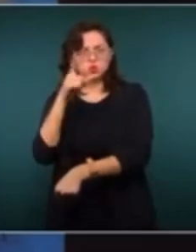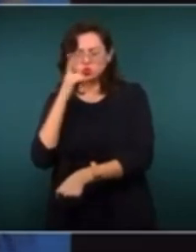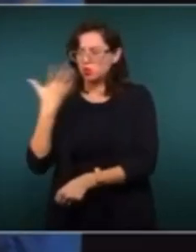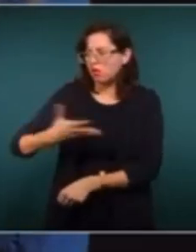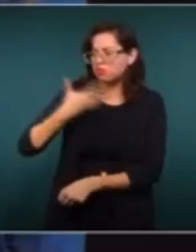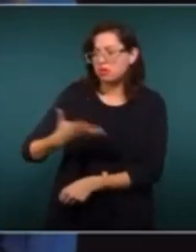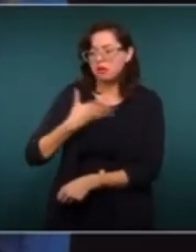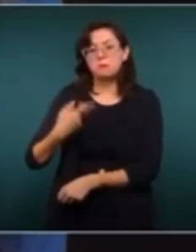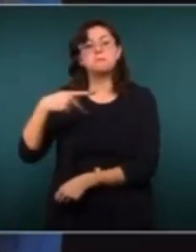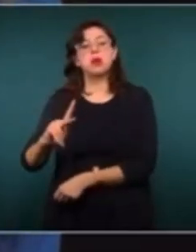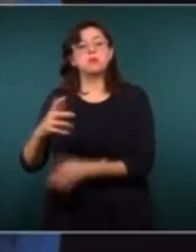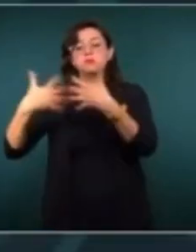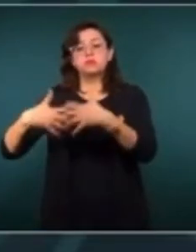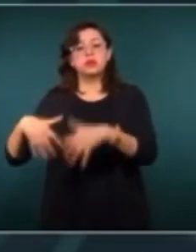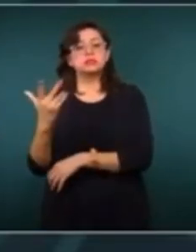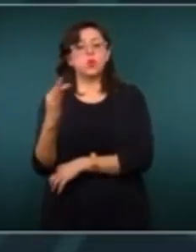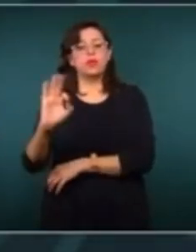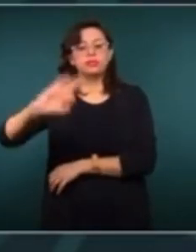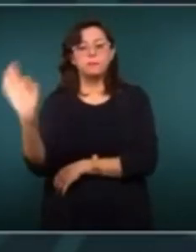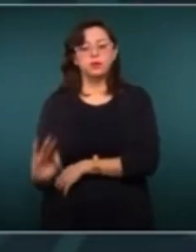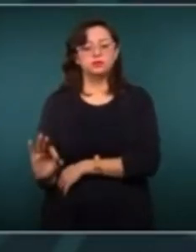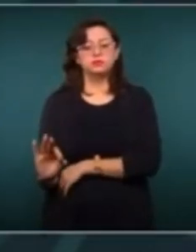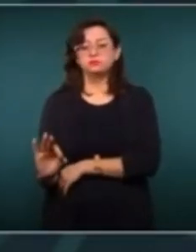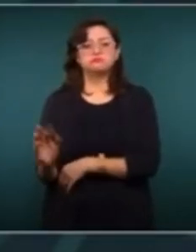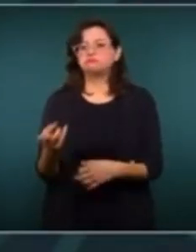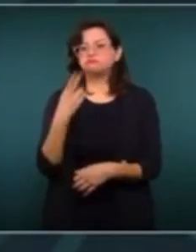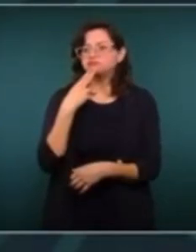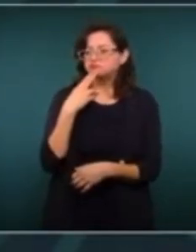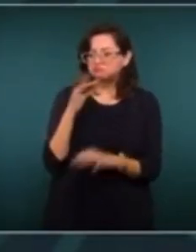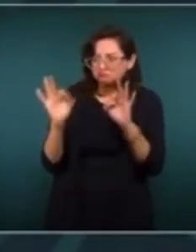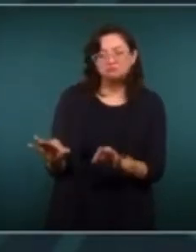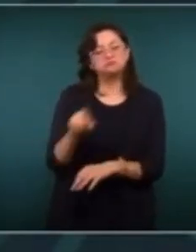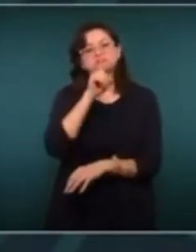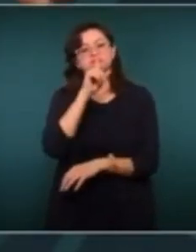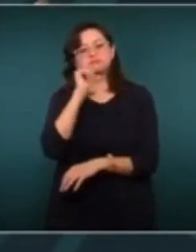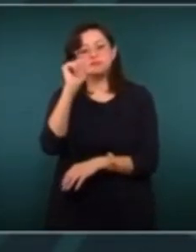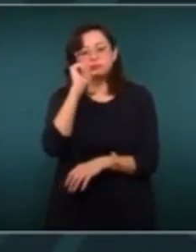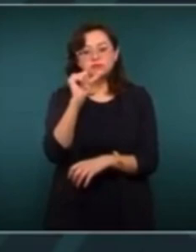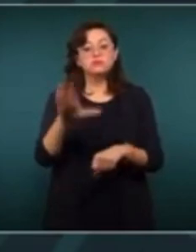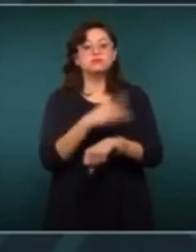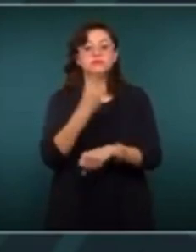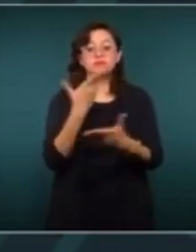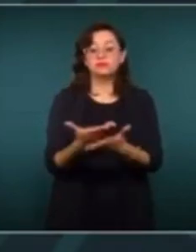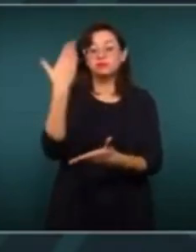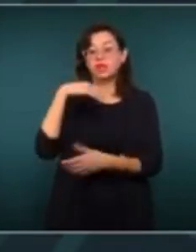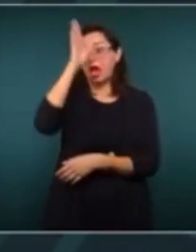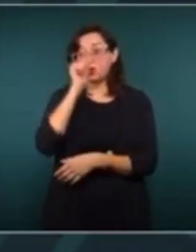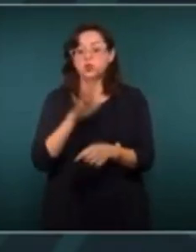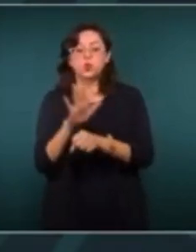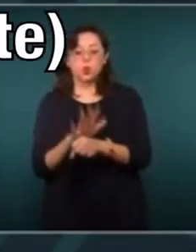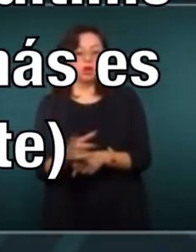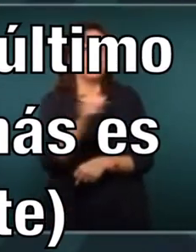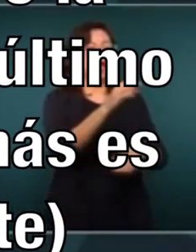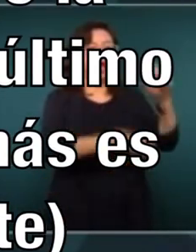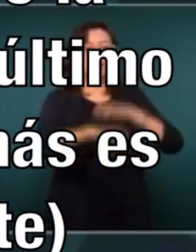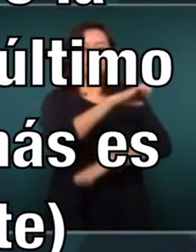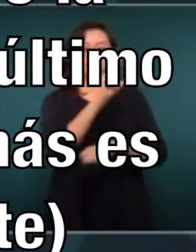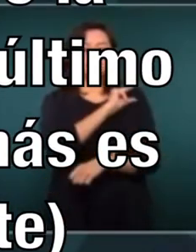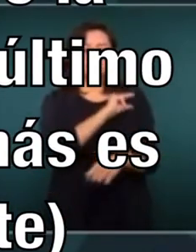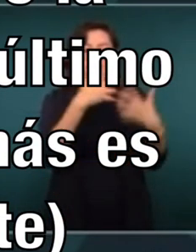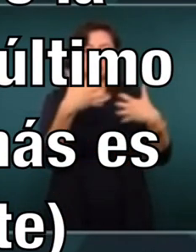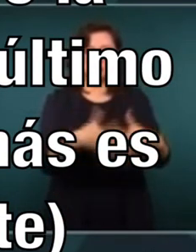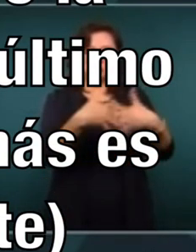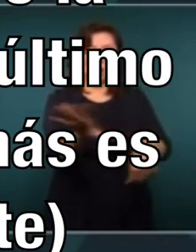a la mitad de su capacidad, que están siendo subutilizadas. Porque en los acuerdos que se tomaron, primero sube la energía a